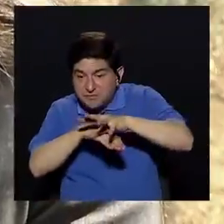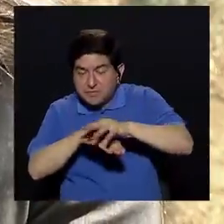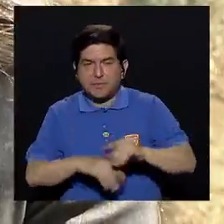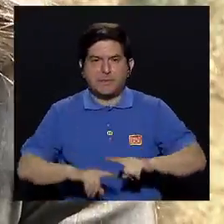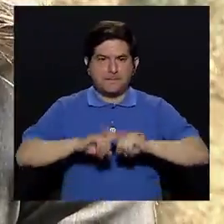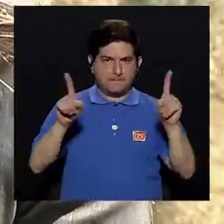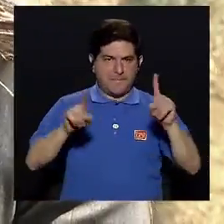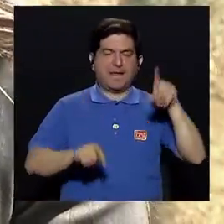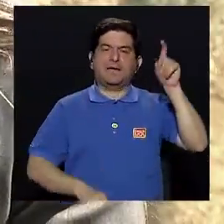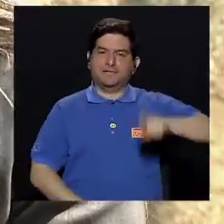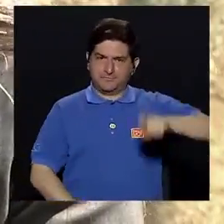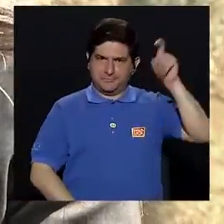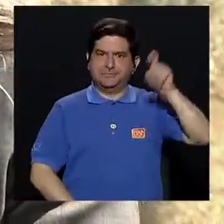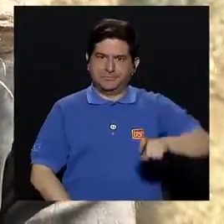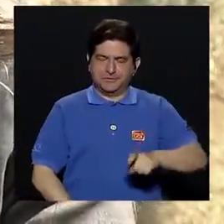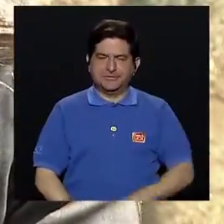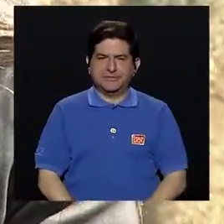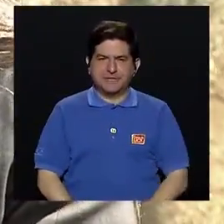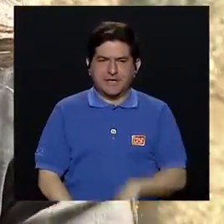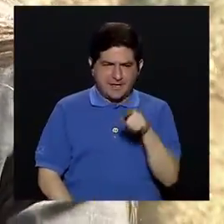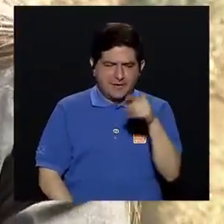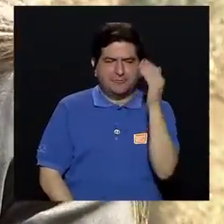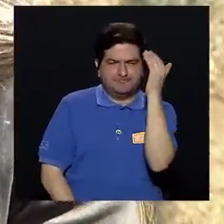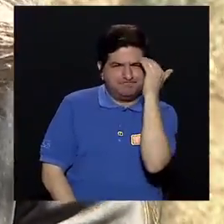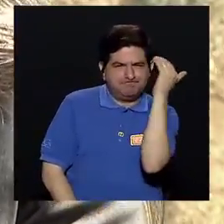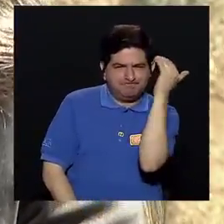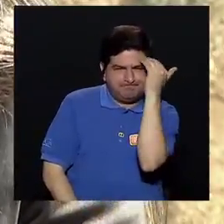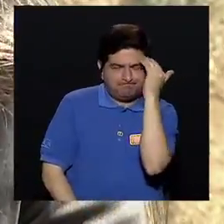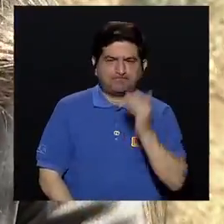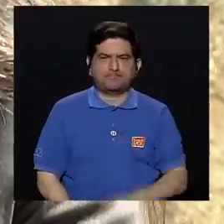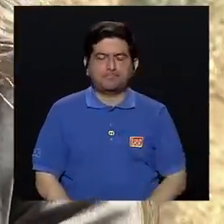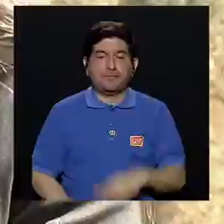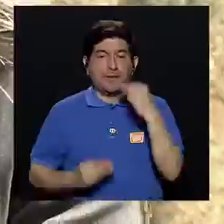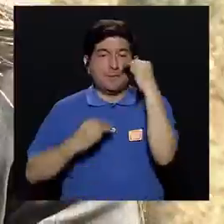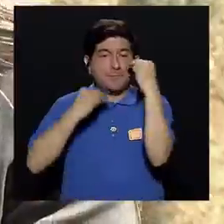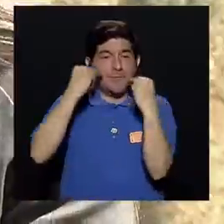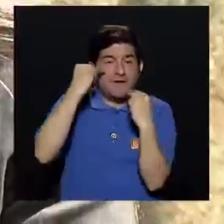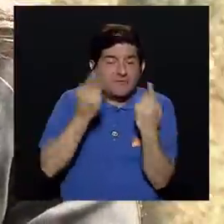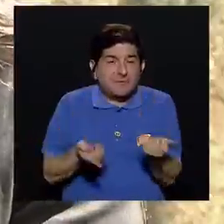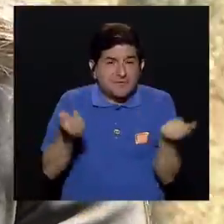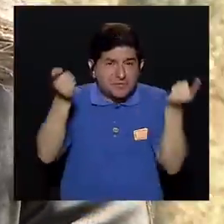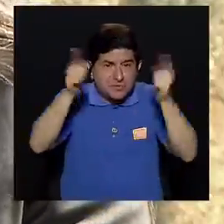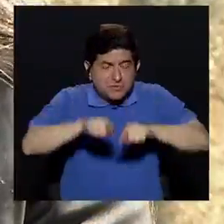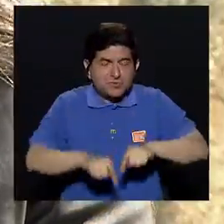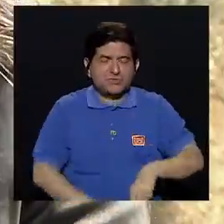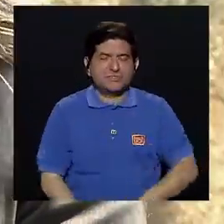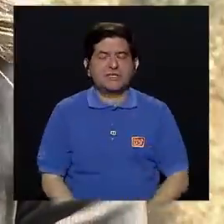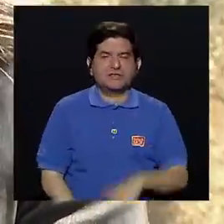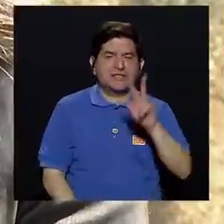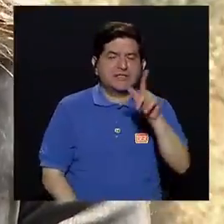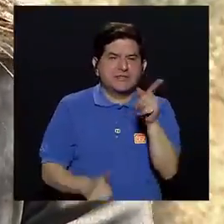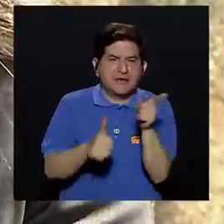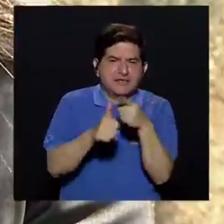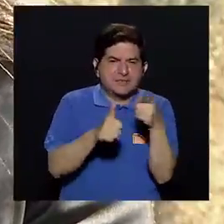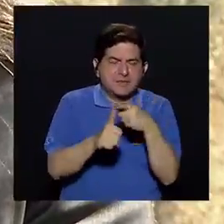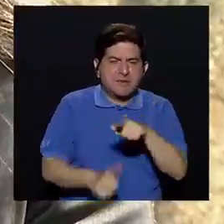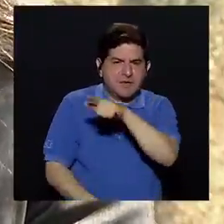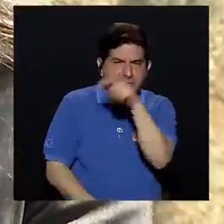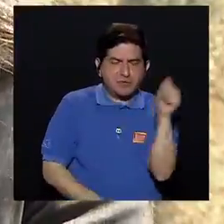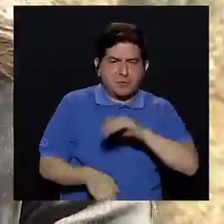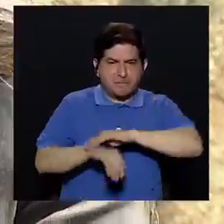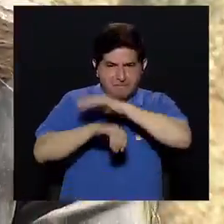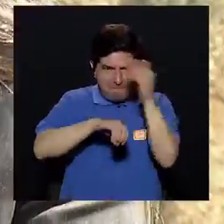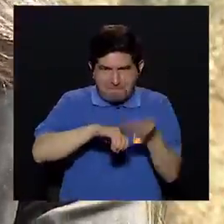Pero sí, eso hay que tenerlo, digamos, muy bien en cuenta porque la malformación se da entre los tres primeros meses de embarazo,